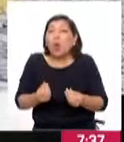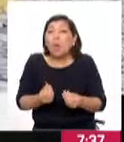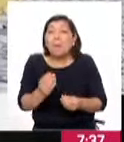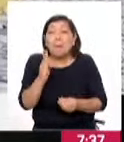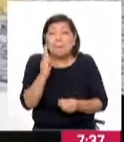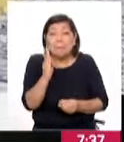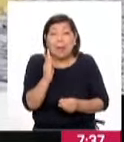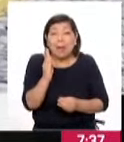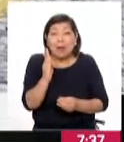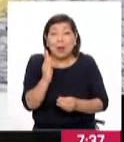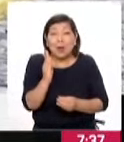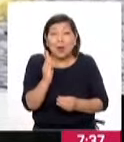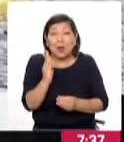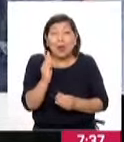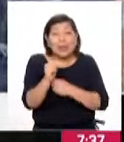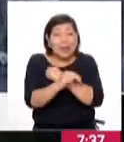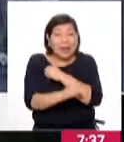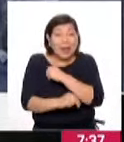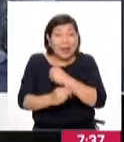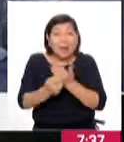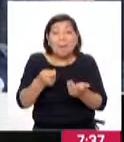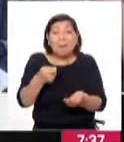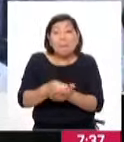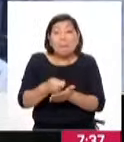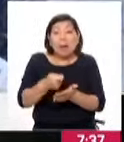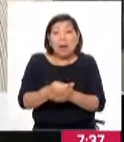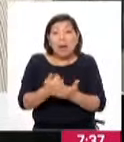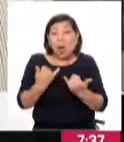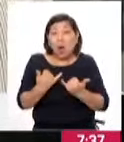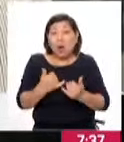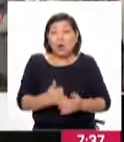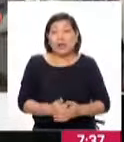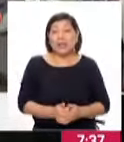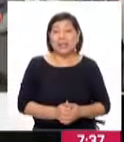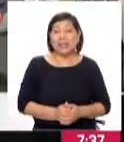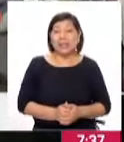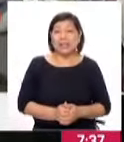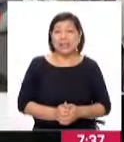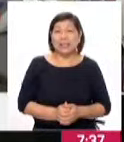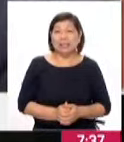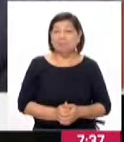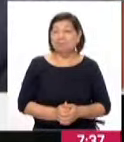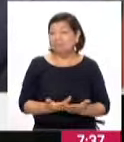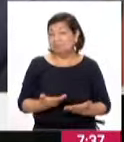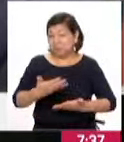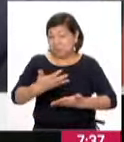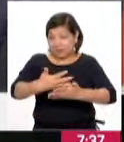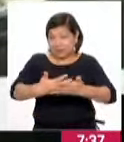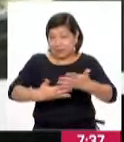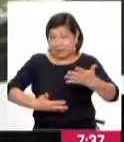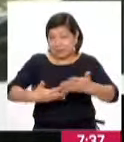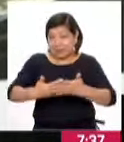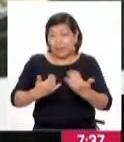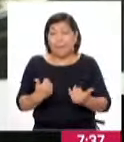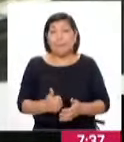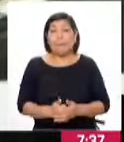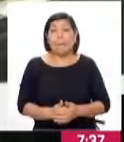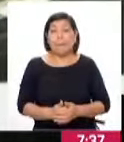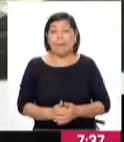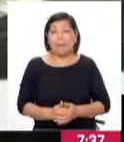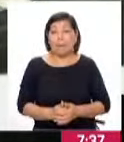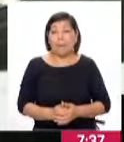del Banco de la Nación para esta jornada del pagatón dominical? Con relación a esta campaña,